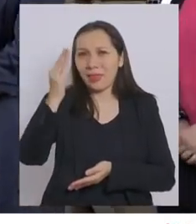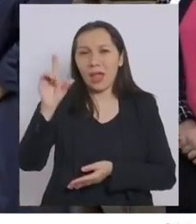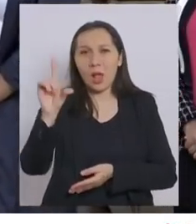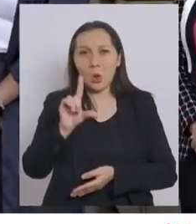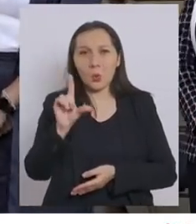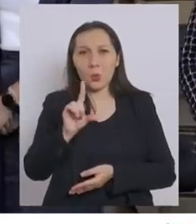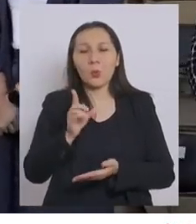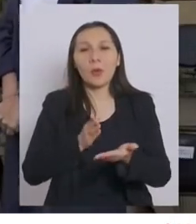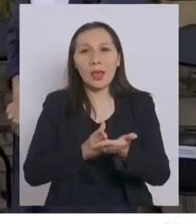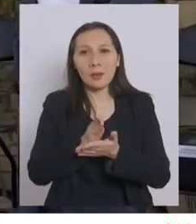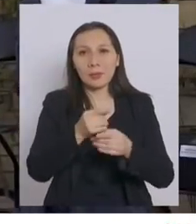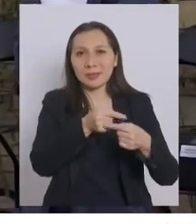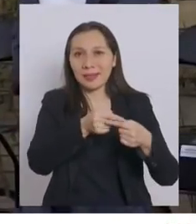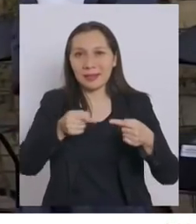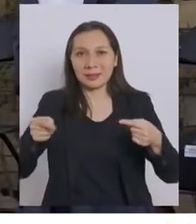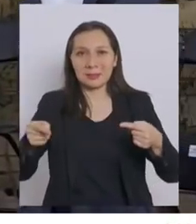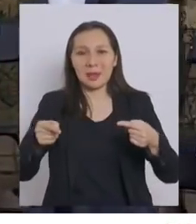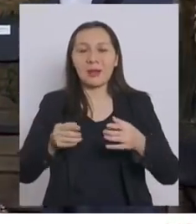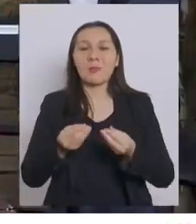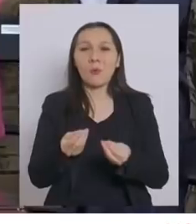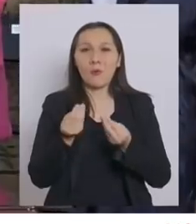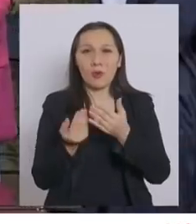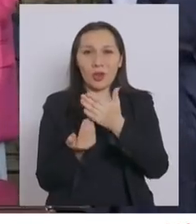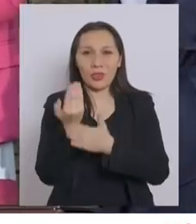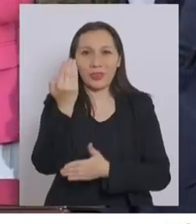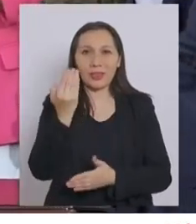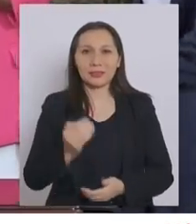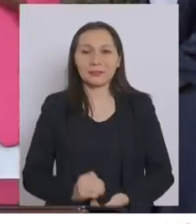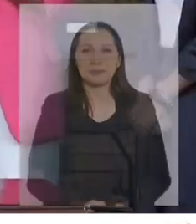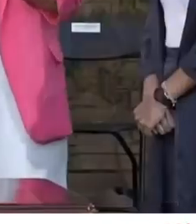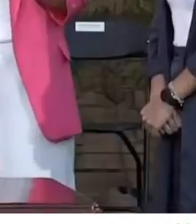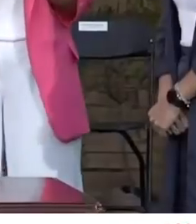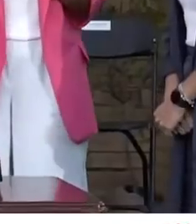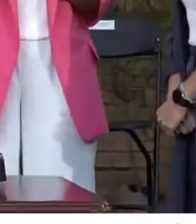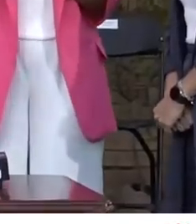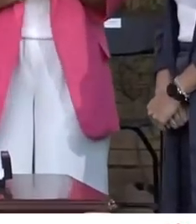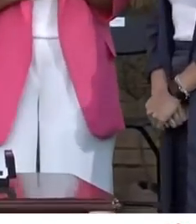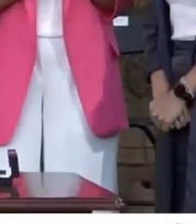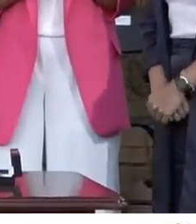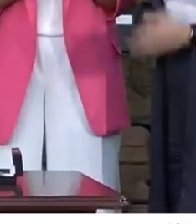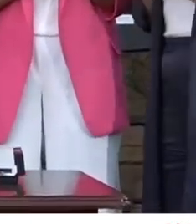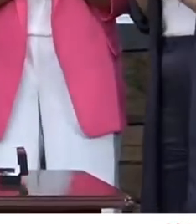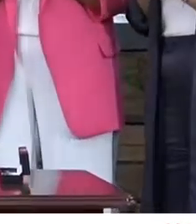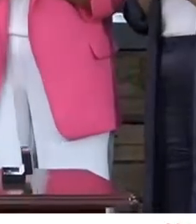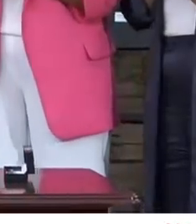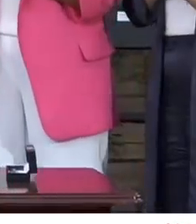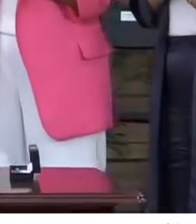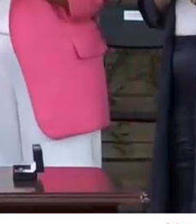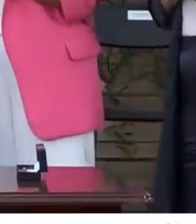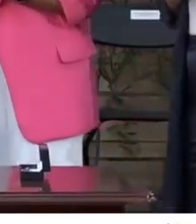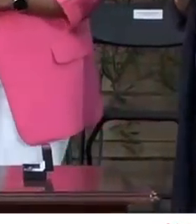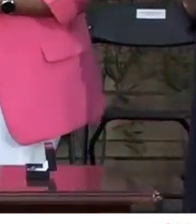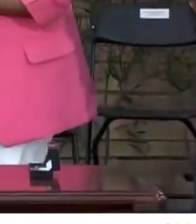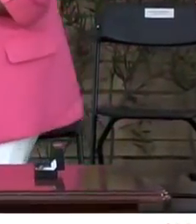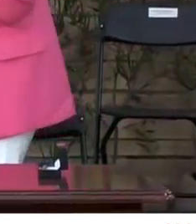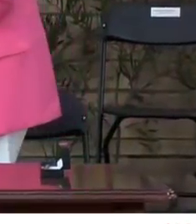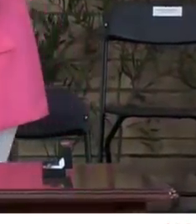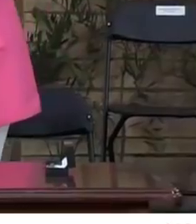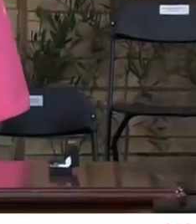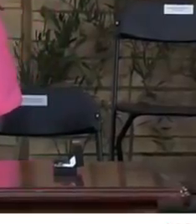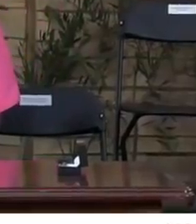integridad de la vida de niños y niñas. Parte de los anuncios, pero también el llamado y el saludo del mandatario a las distintas mujeres